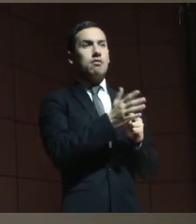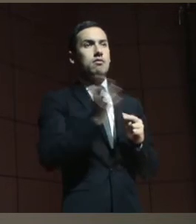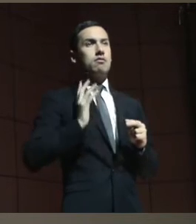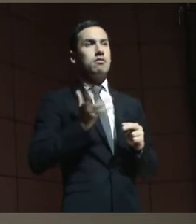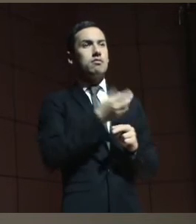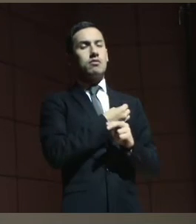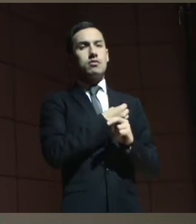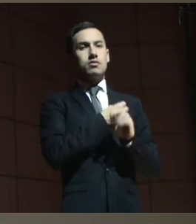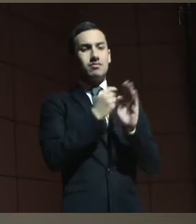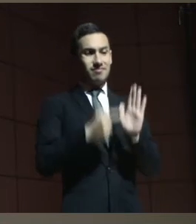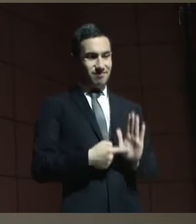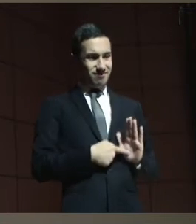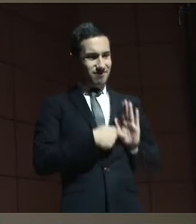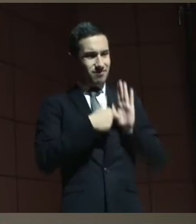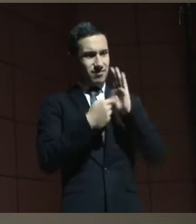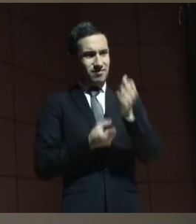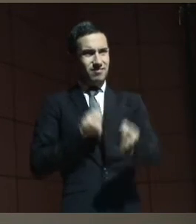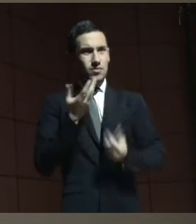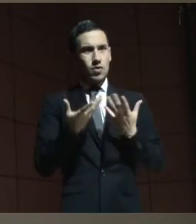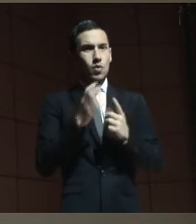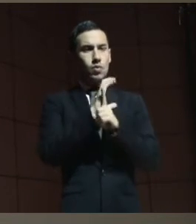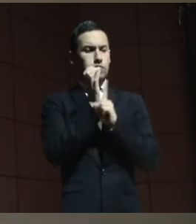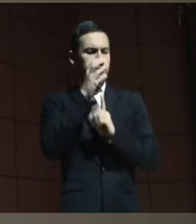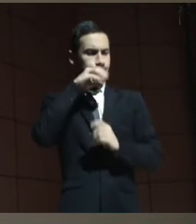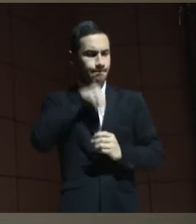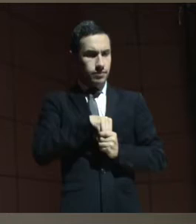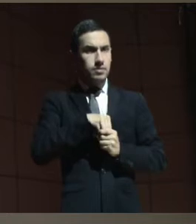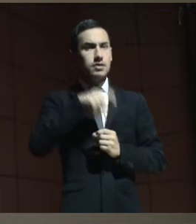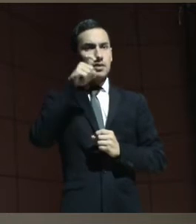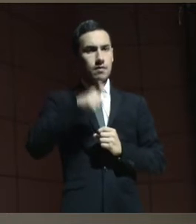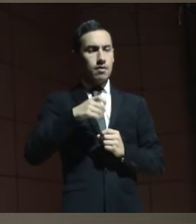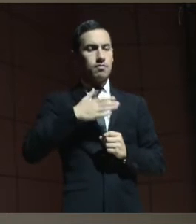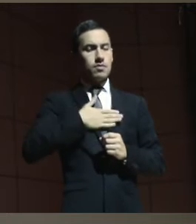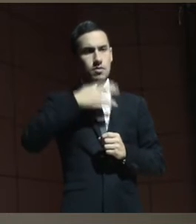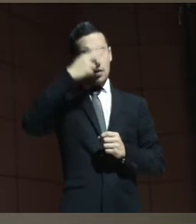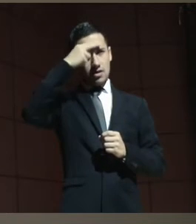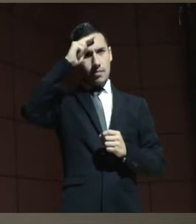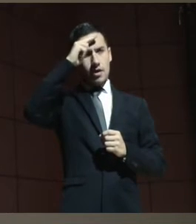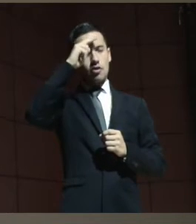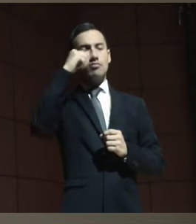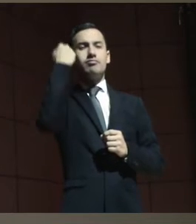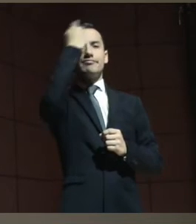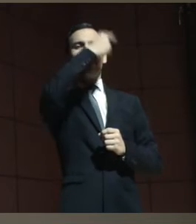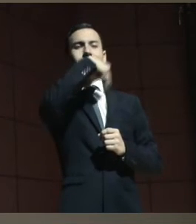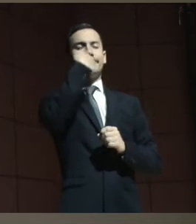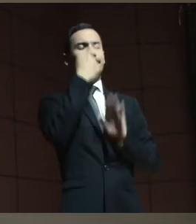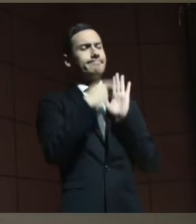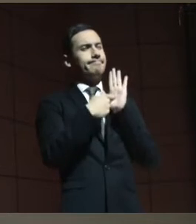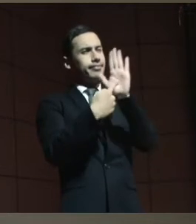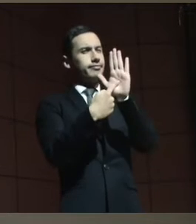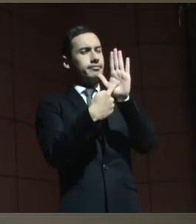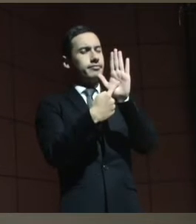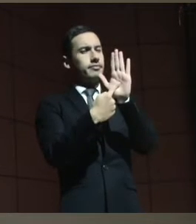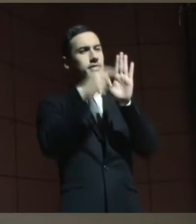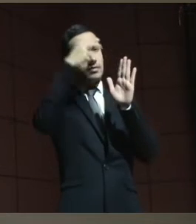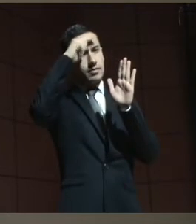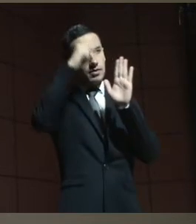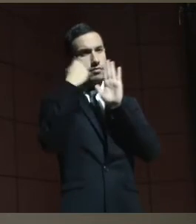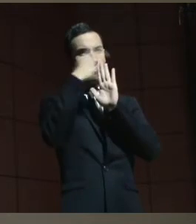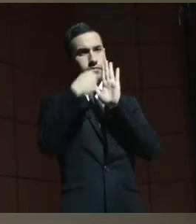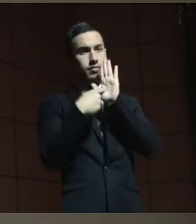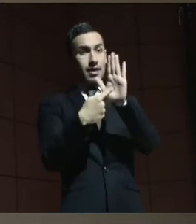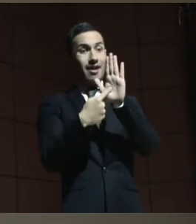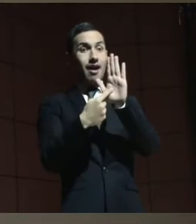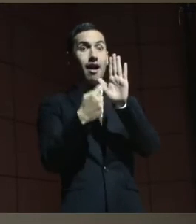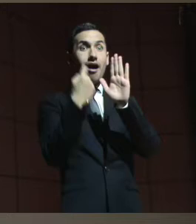como hecho cultural requiere necesariamente de la interpelación de un rostro y ese rostro es lo que